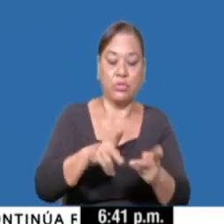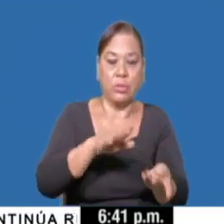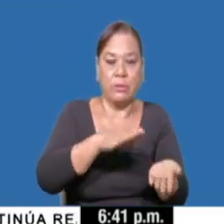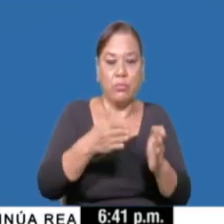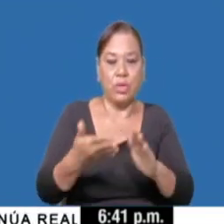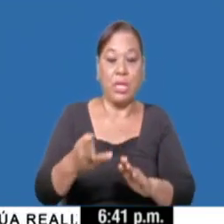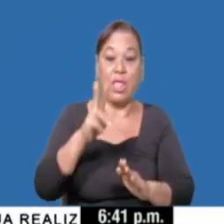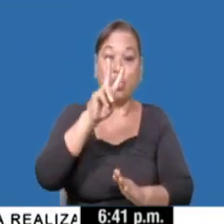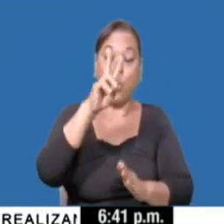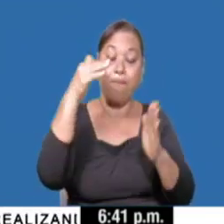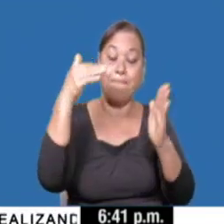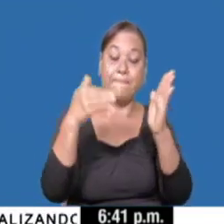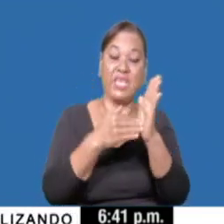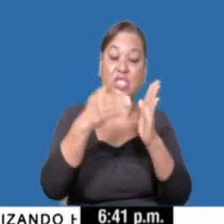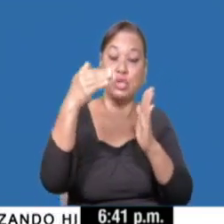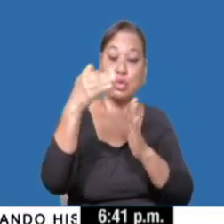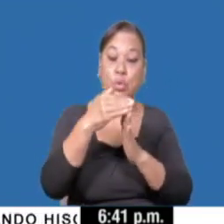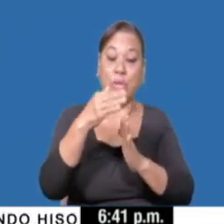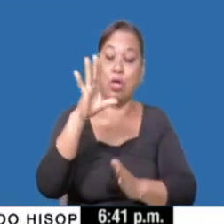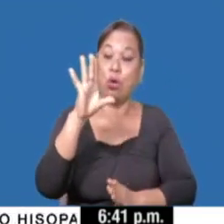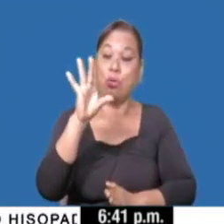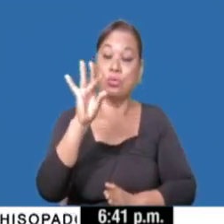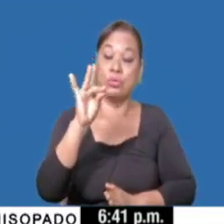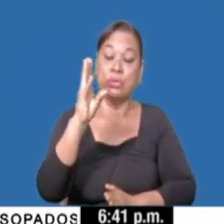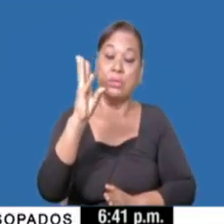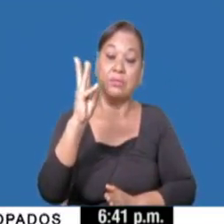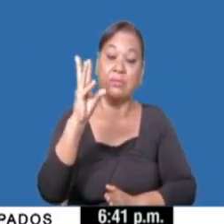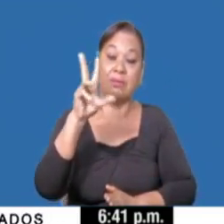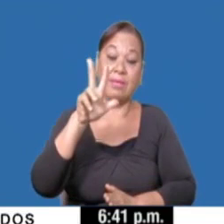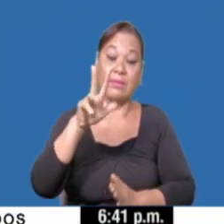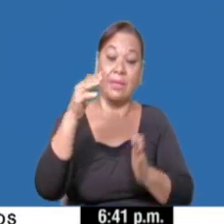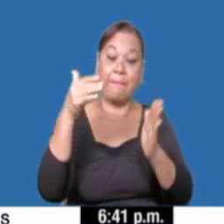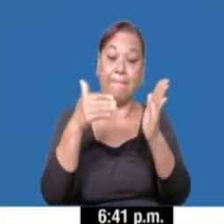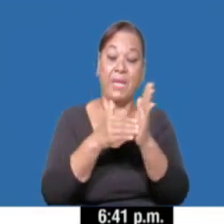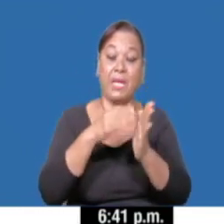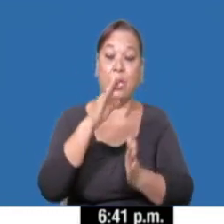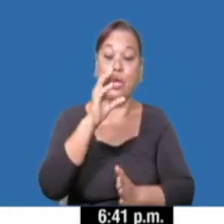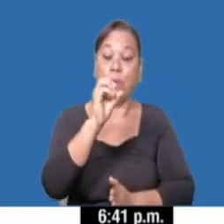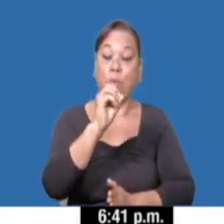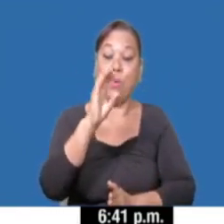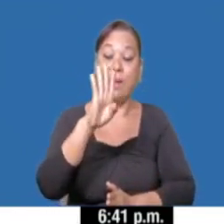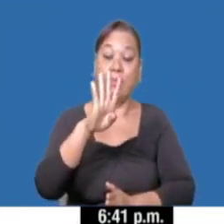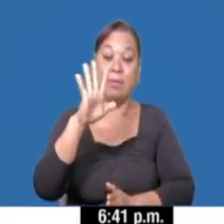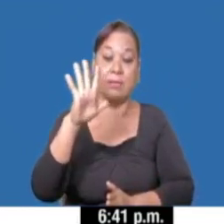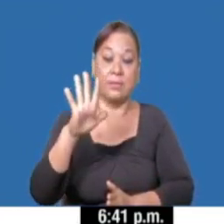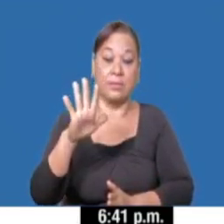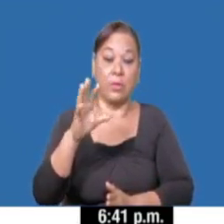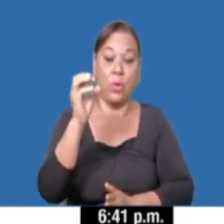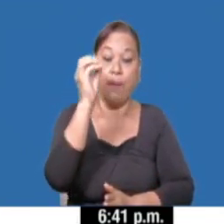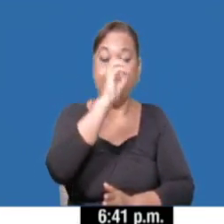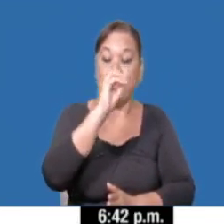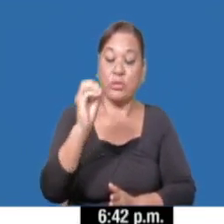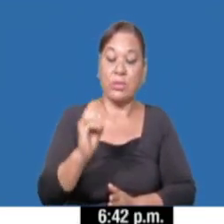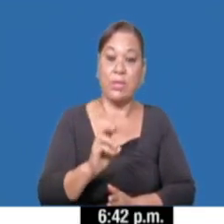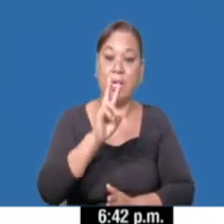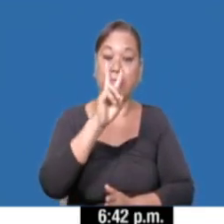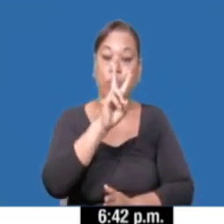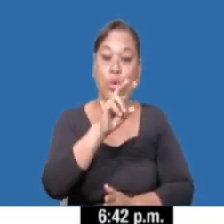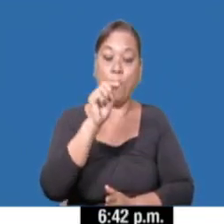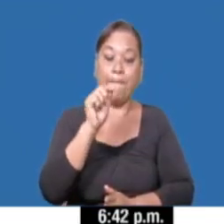de 2.863.045 con un porcentaje de letalidad de 2